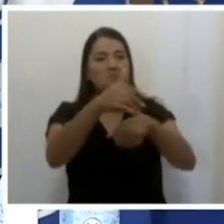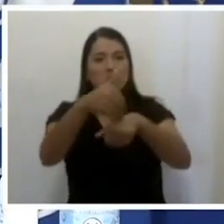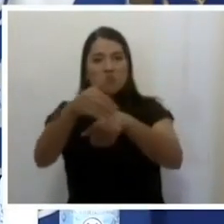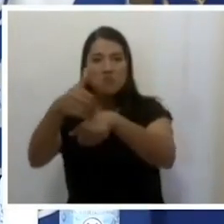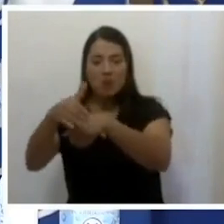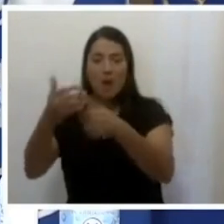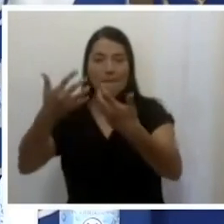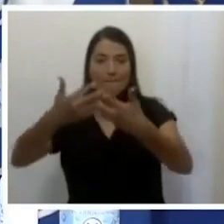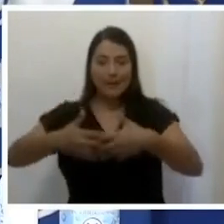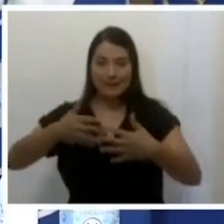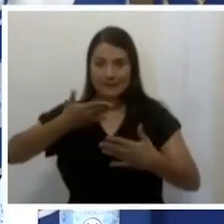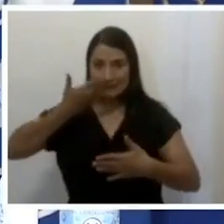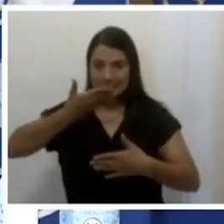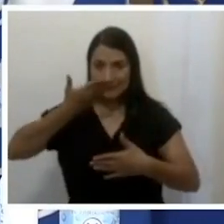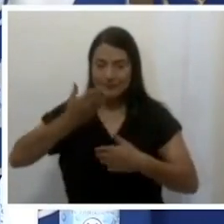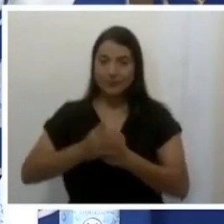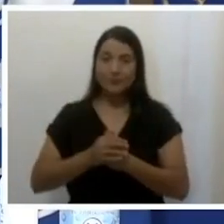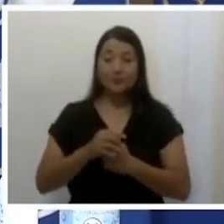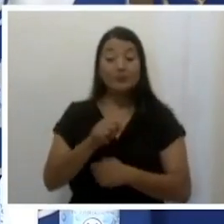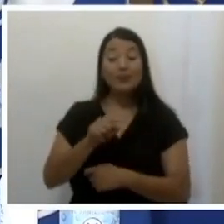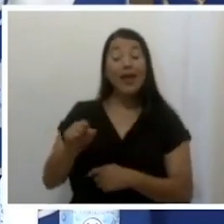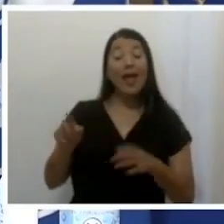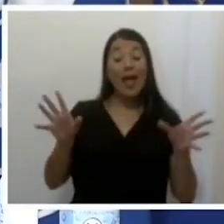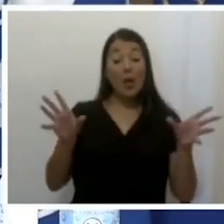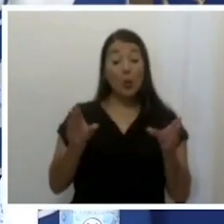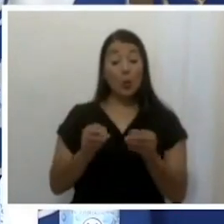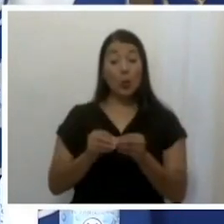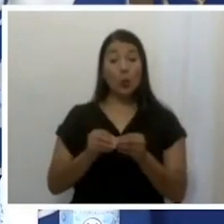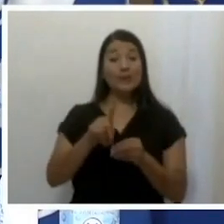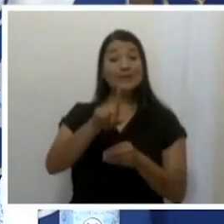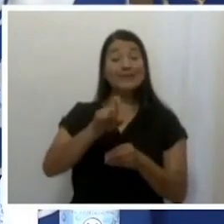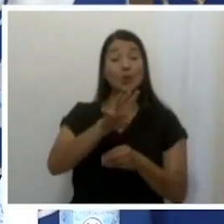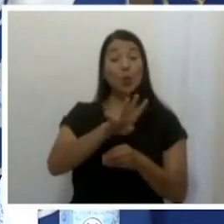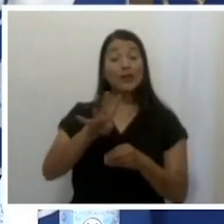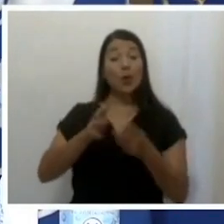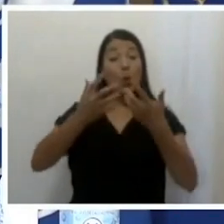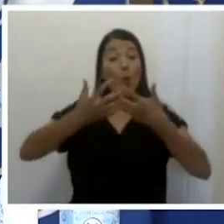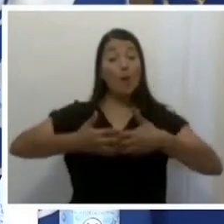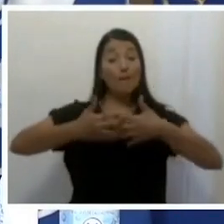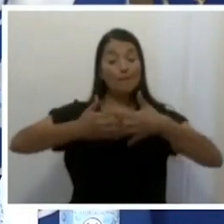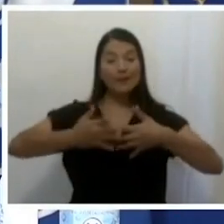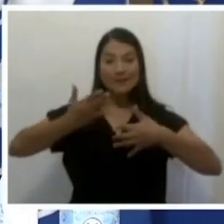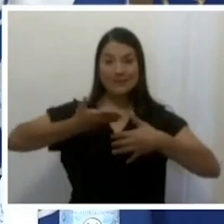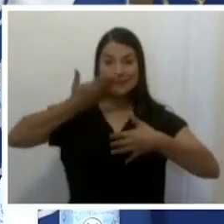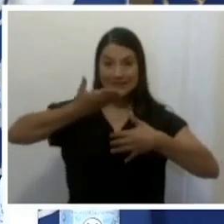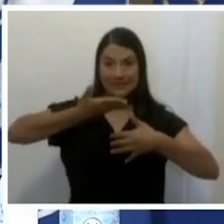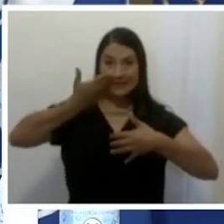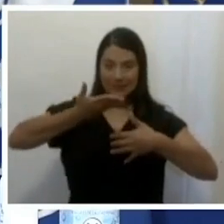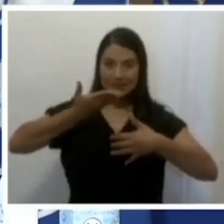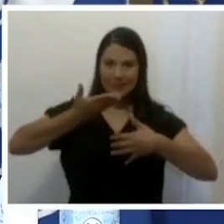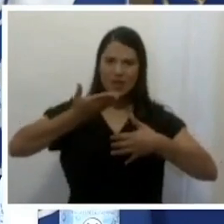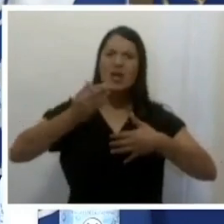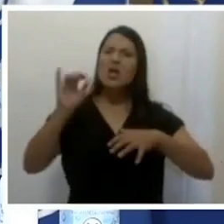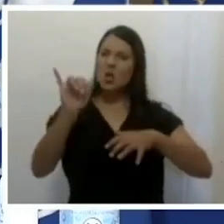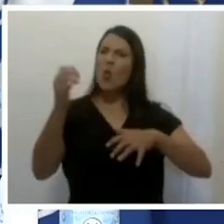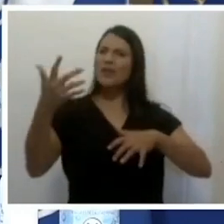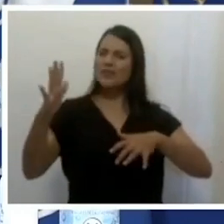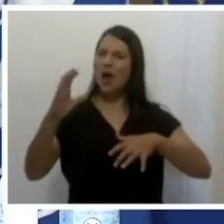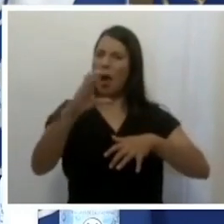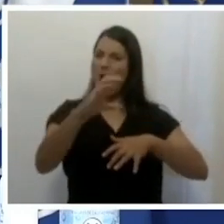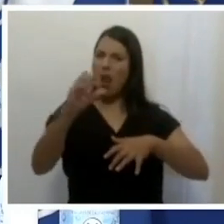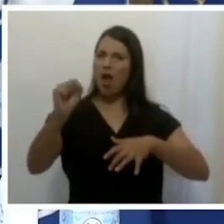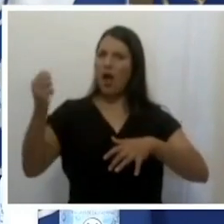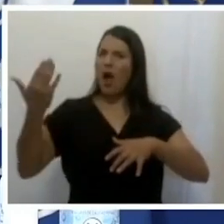Estos 144 ventiladores se suman a la base de ventiladores que ya tenía la institución.